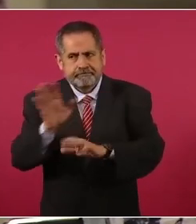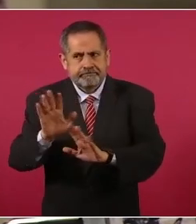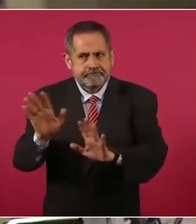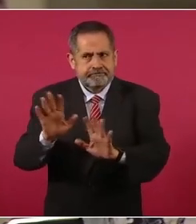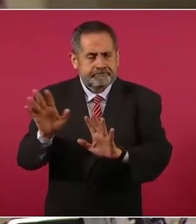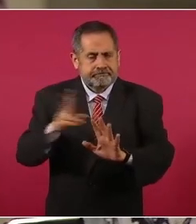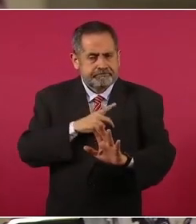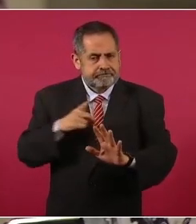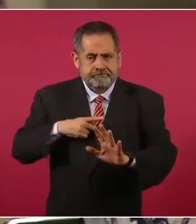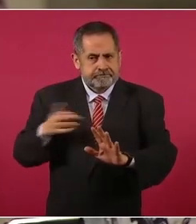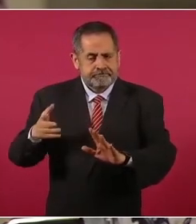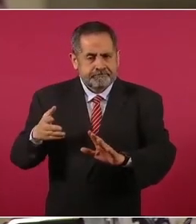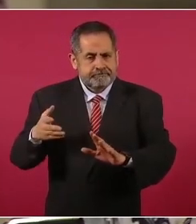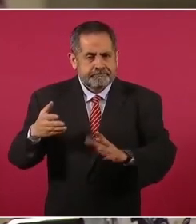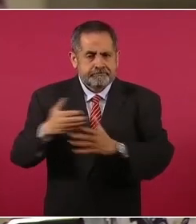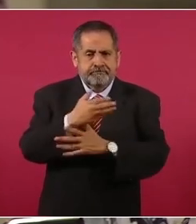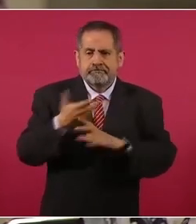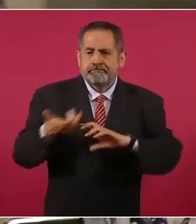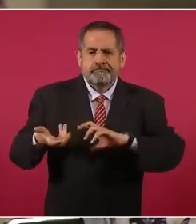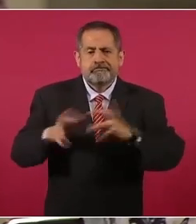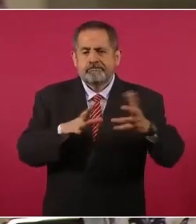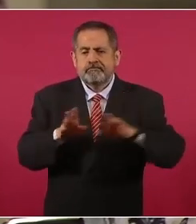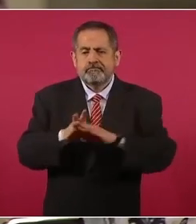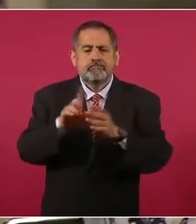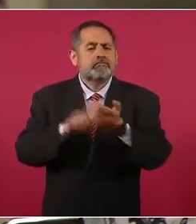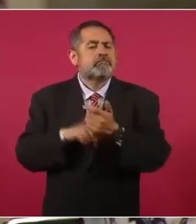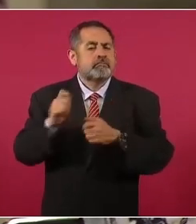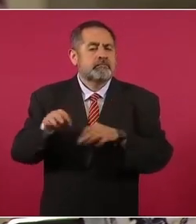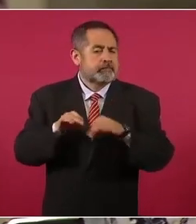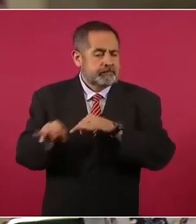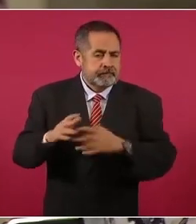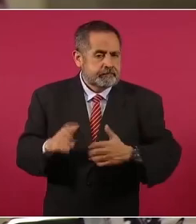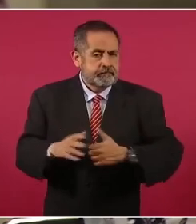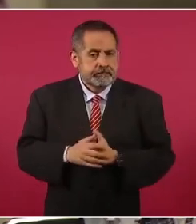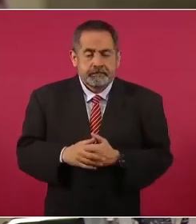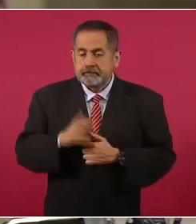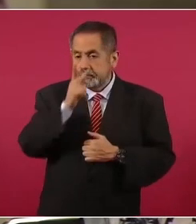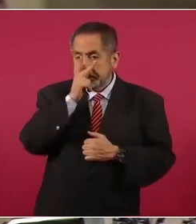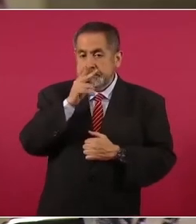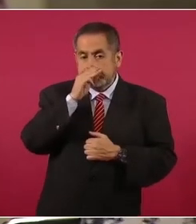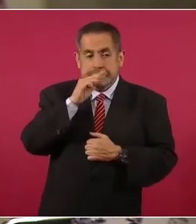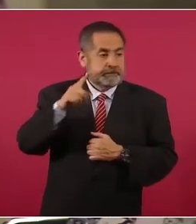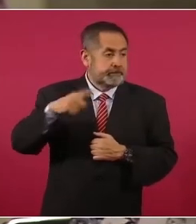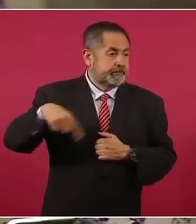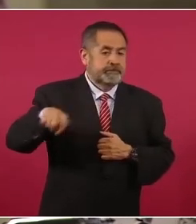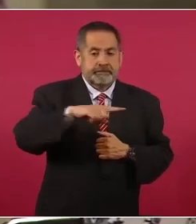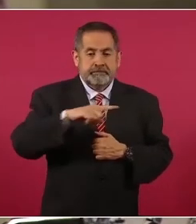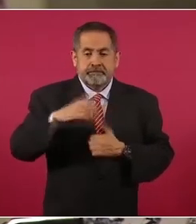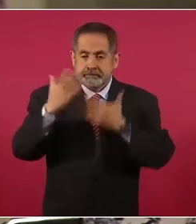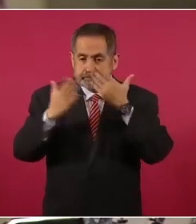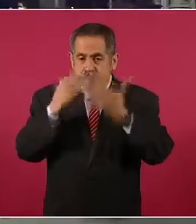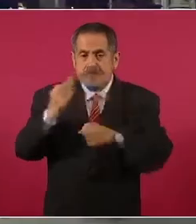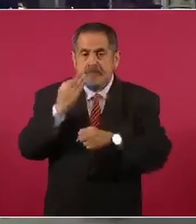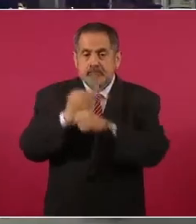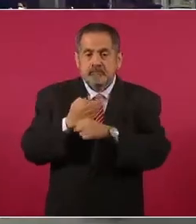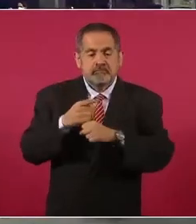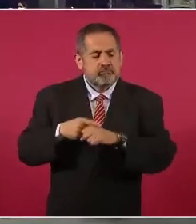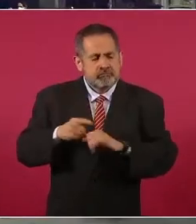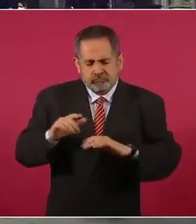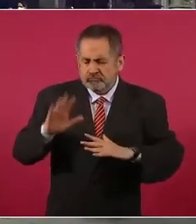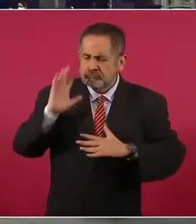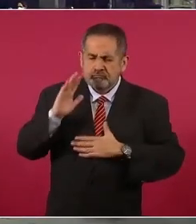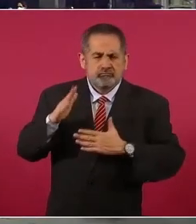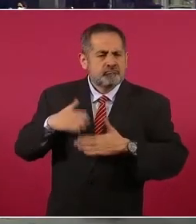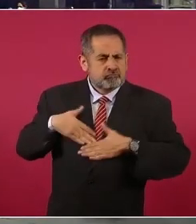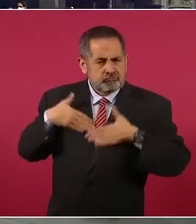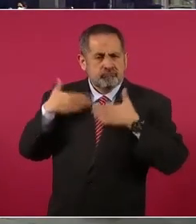no deformar el trabajo que se ha hecho. Los padres de los estudiantes refrendaron su